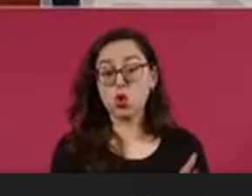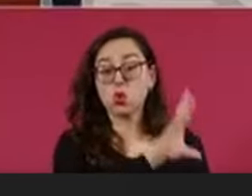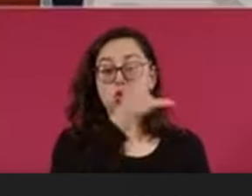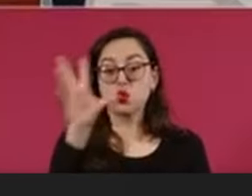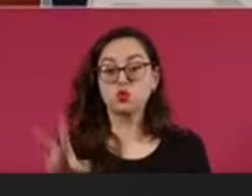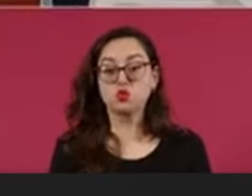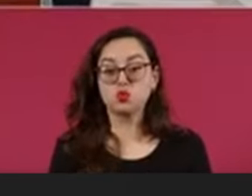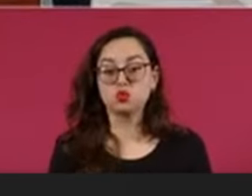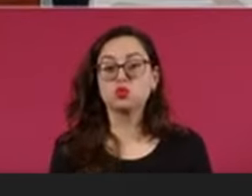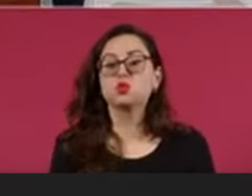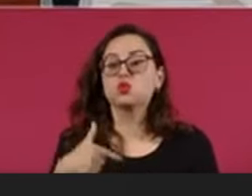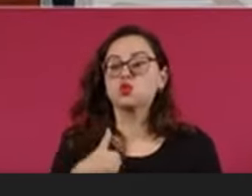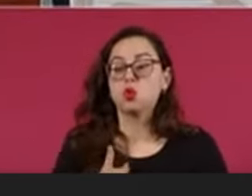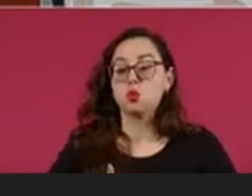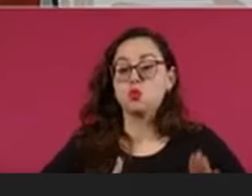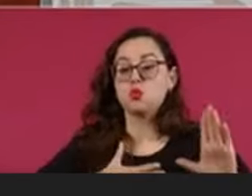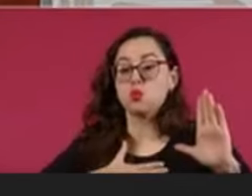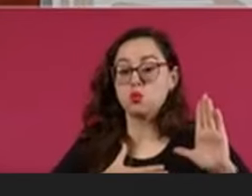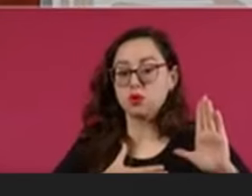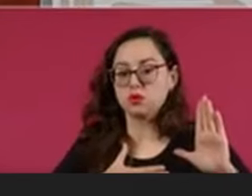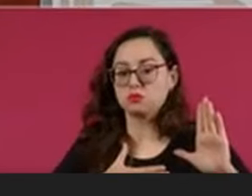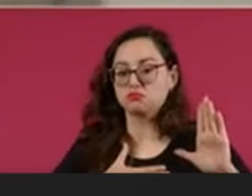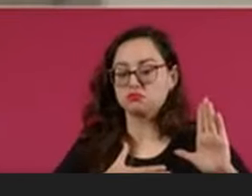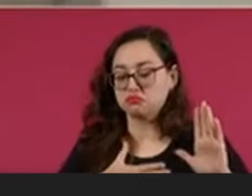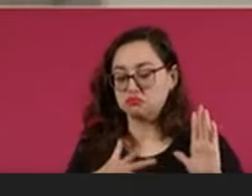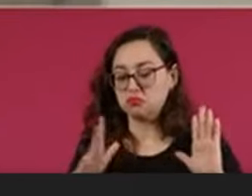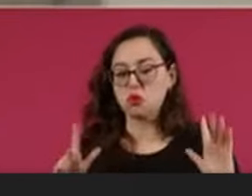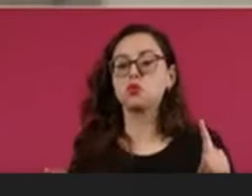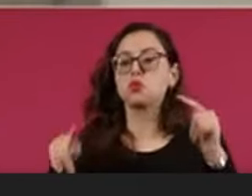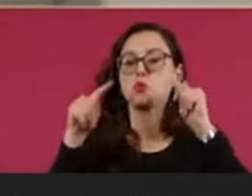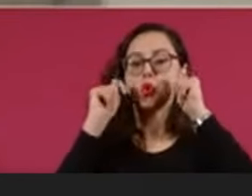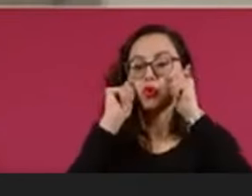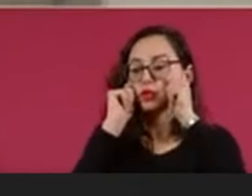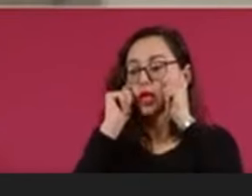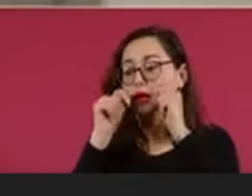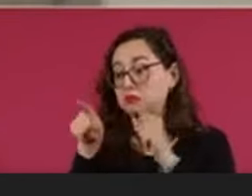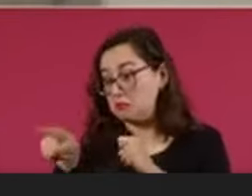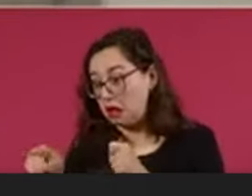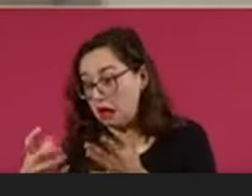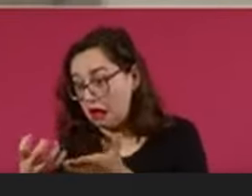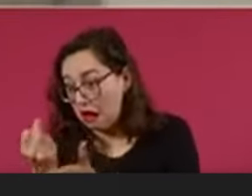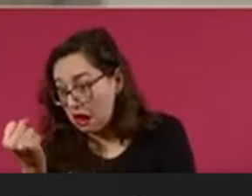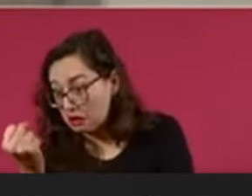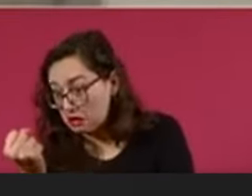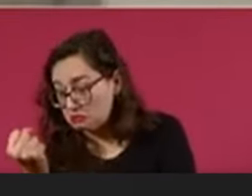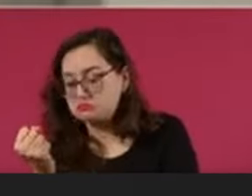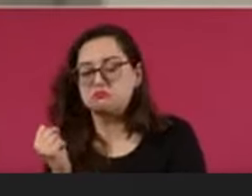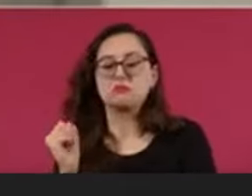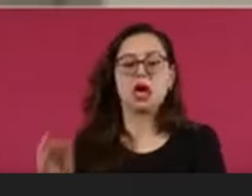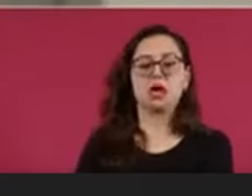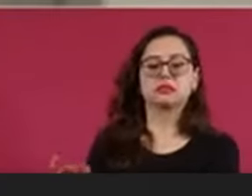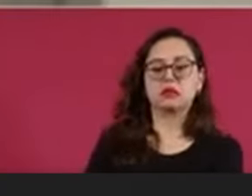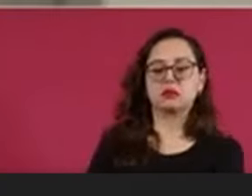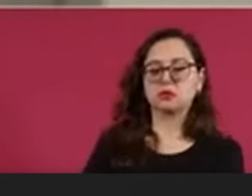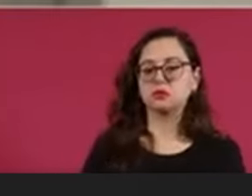ofrezco el compromiso de aceptar los resultados si a usted le favorecen